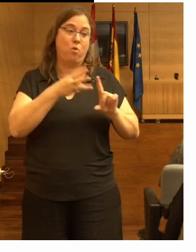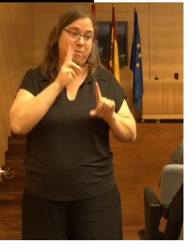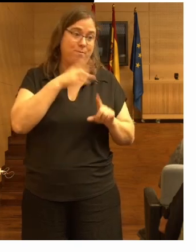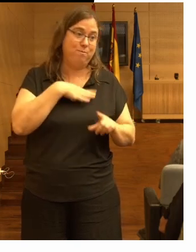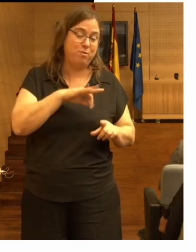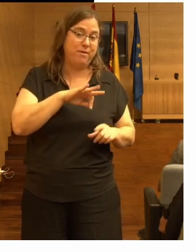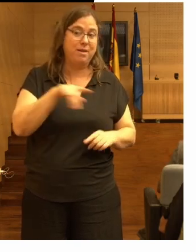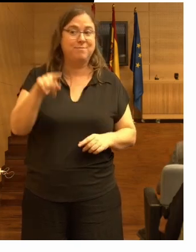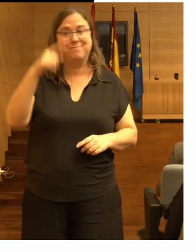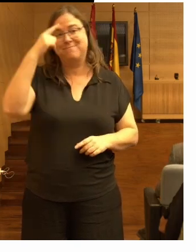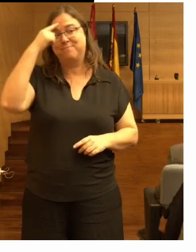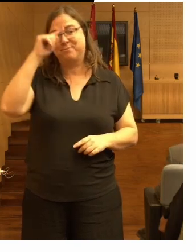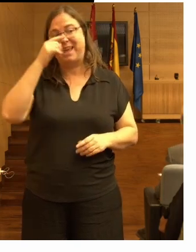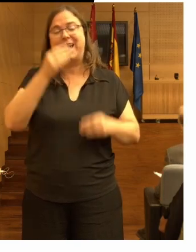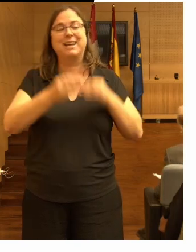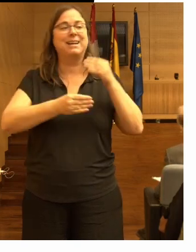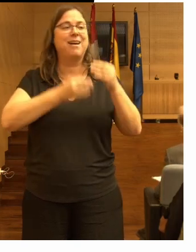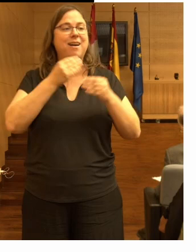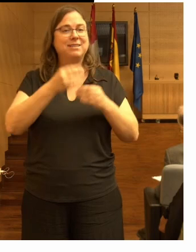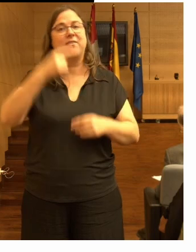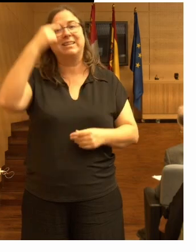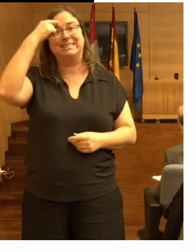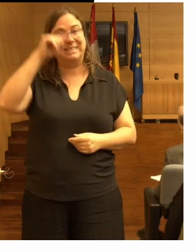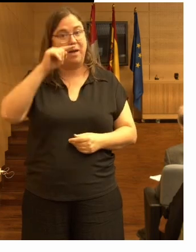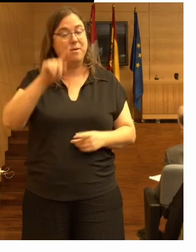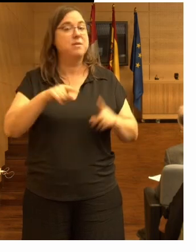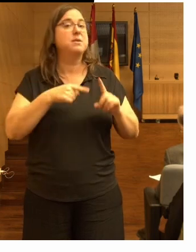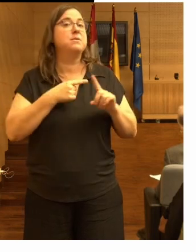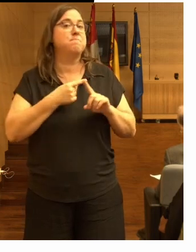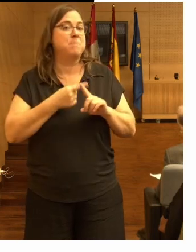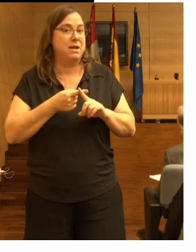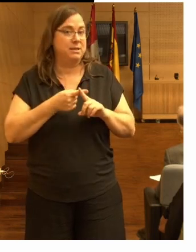saben que es lo que se está haciendo ahí y